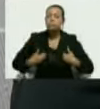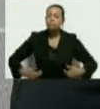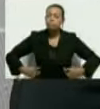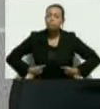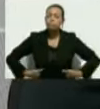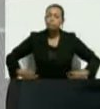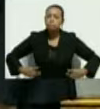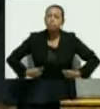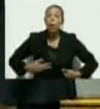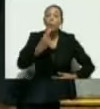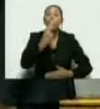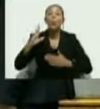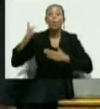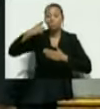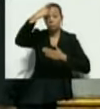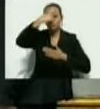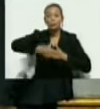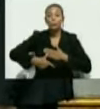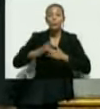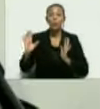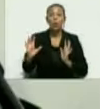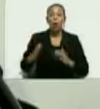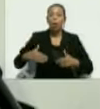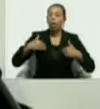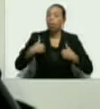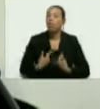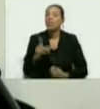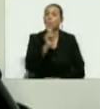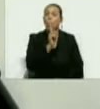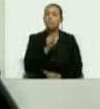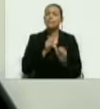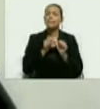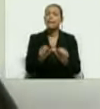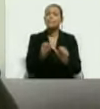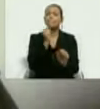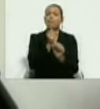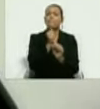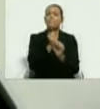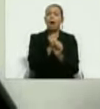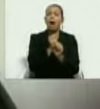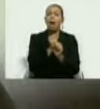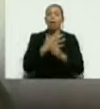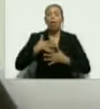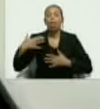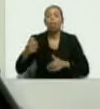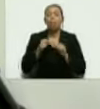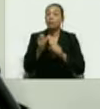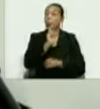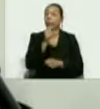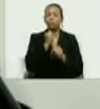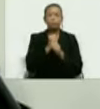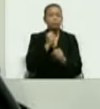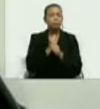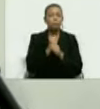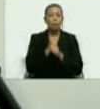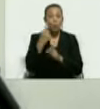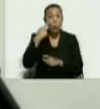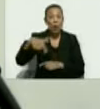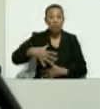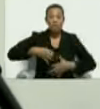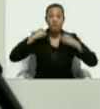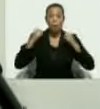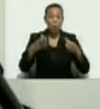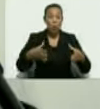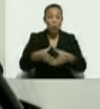juramos no dar descanso a nuestro brazo ni reposo a nuestra alma por desde esta trinchera,